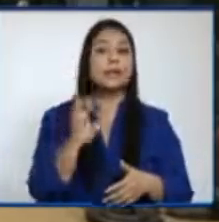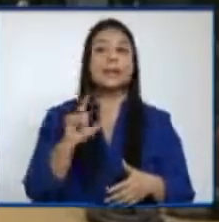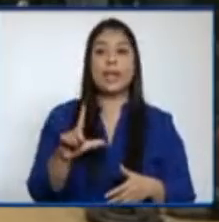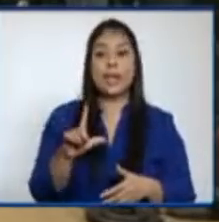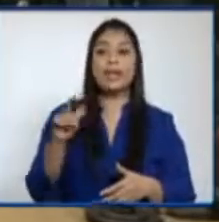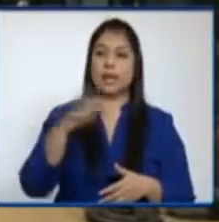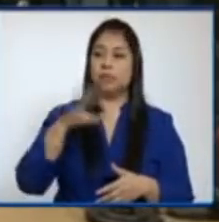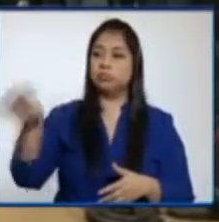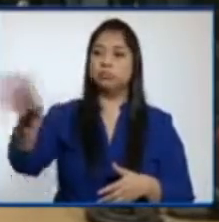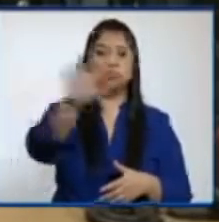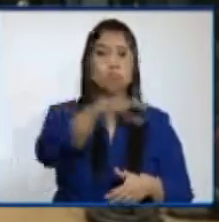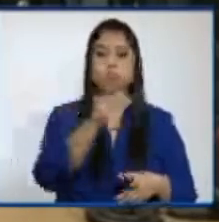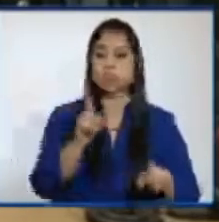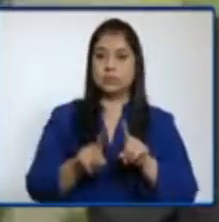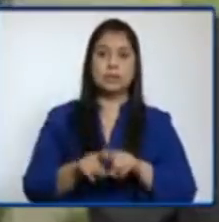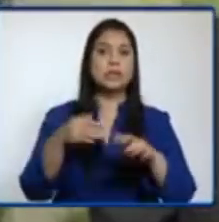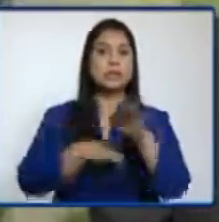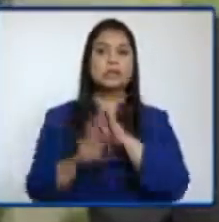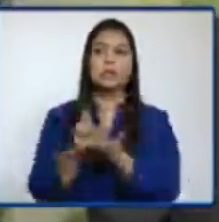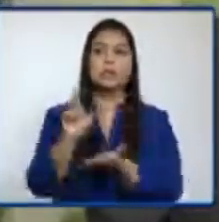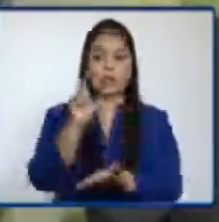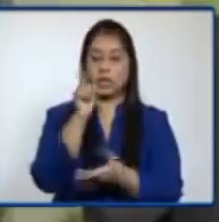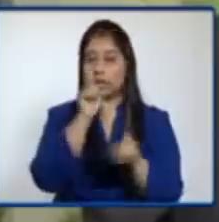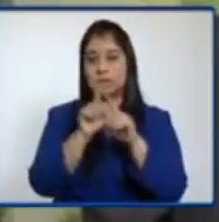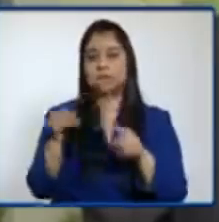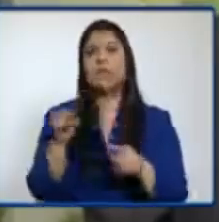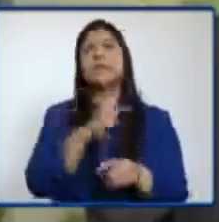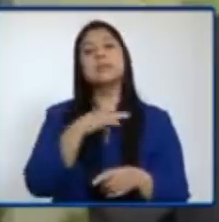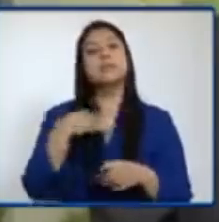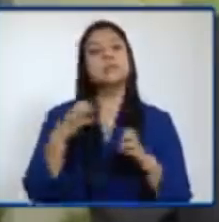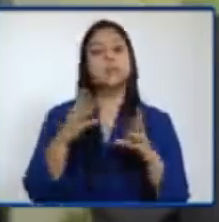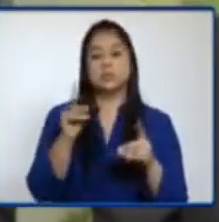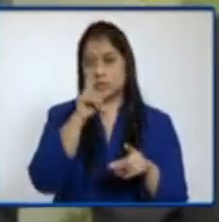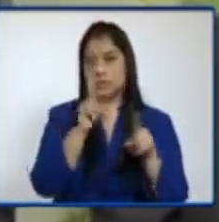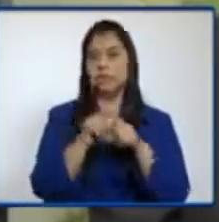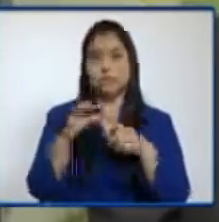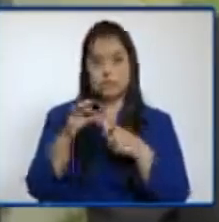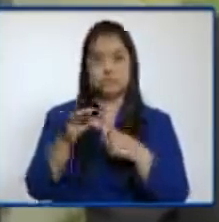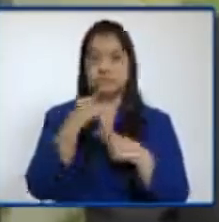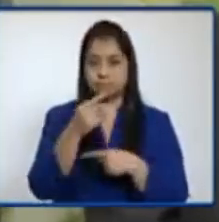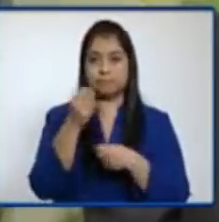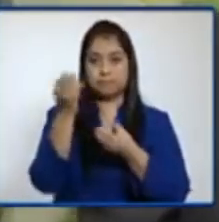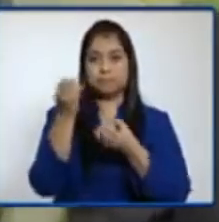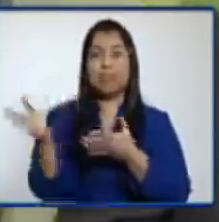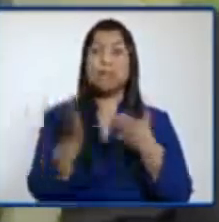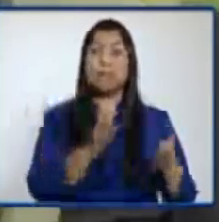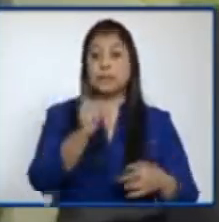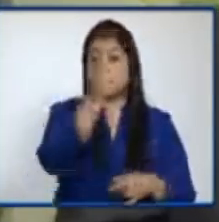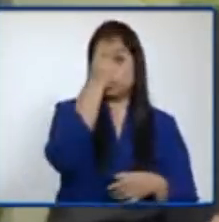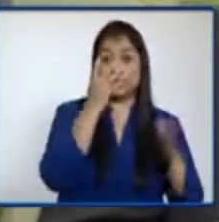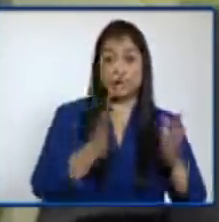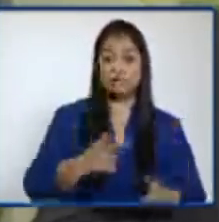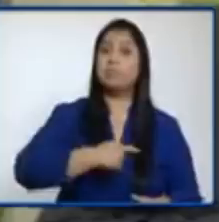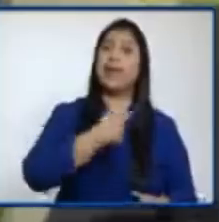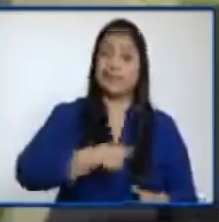entre otras, además de los protocolos que va a establecer de forma especializada el Ministerio de Educación. Y para los trabajadores, sea entiéndase para